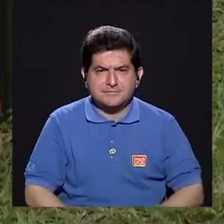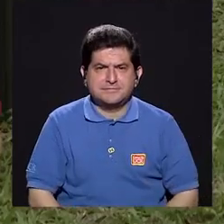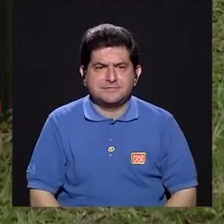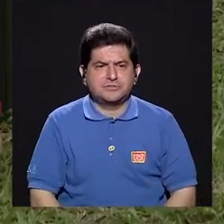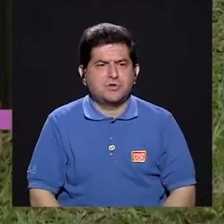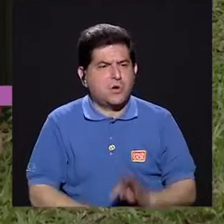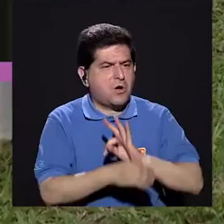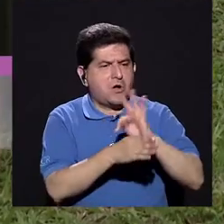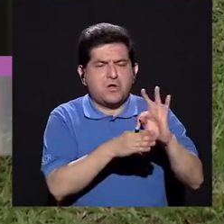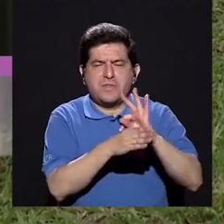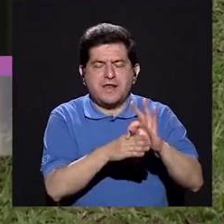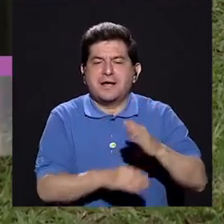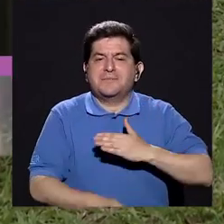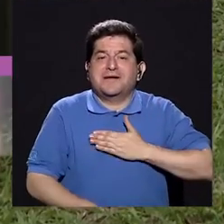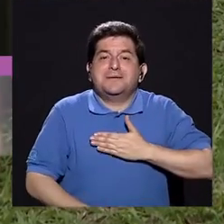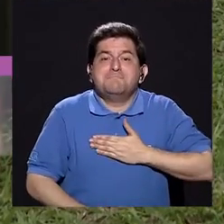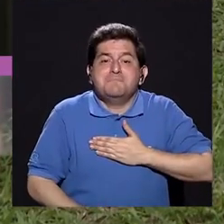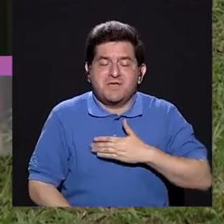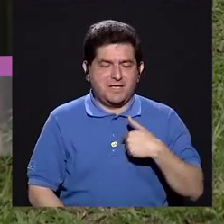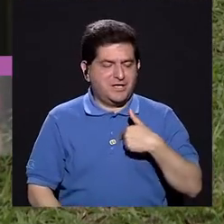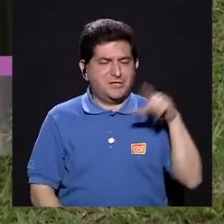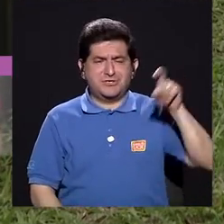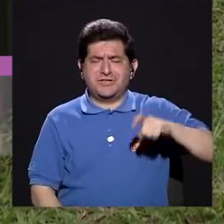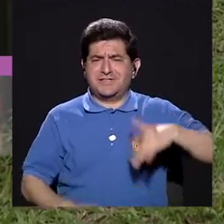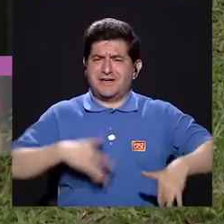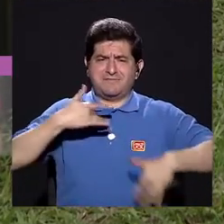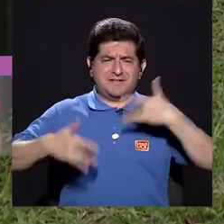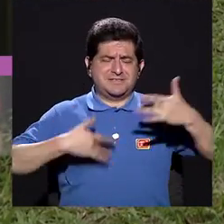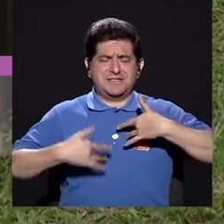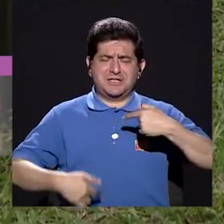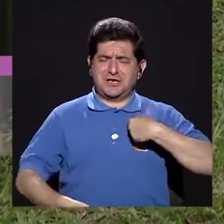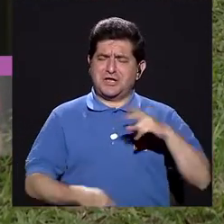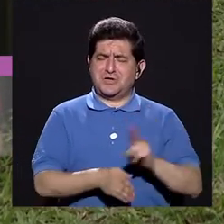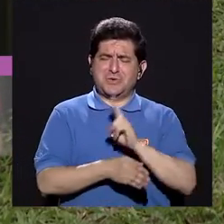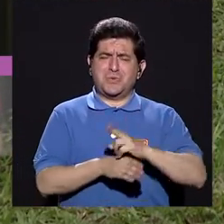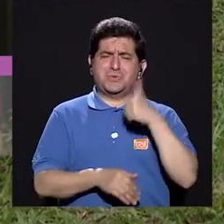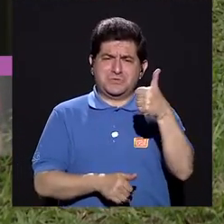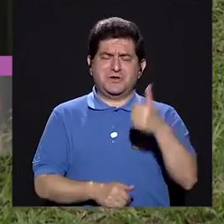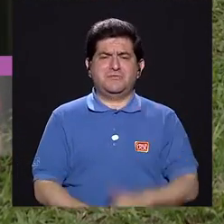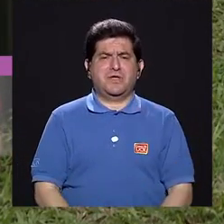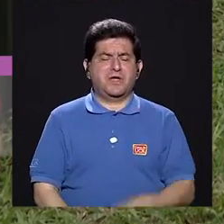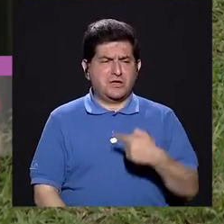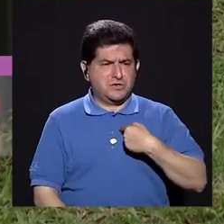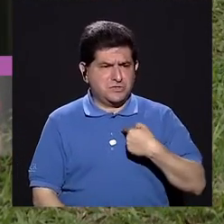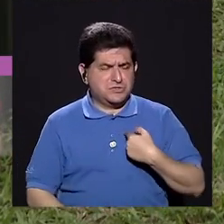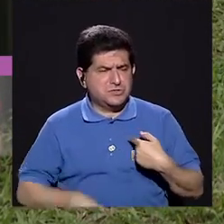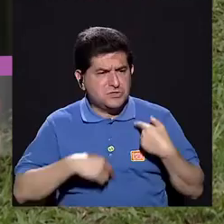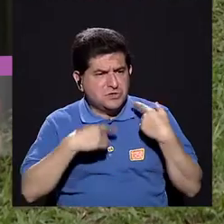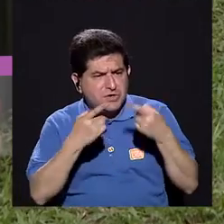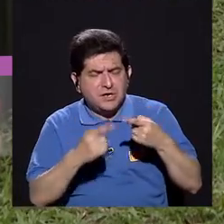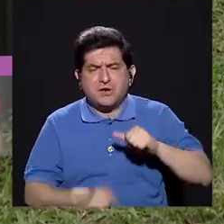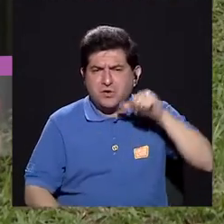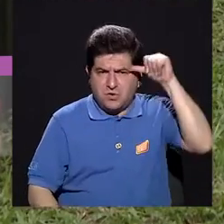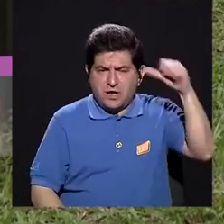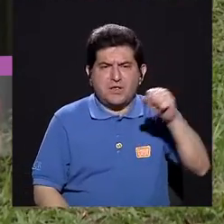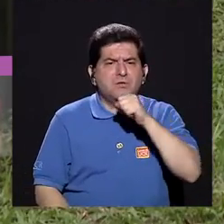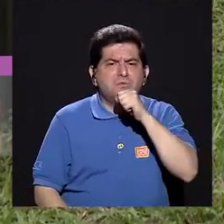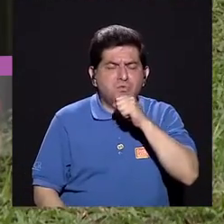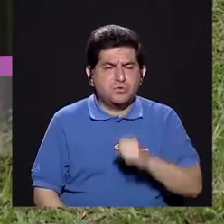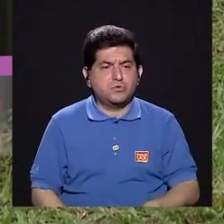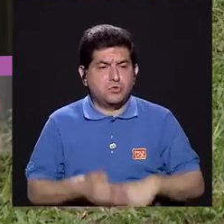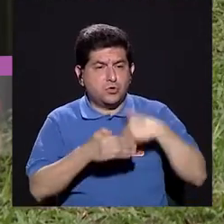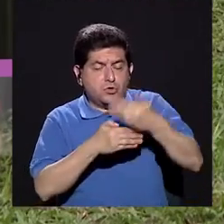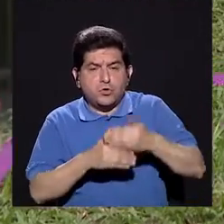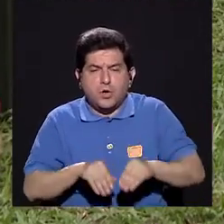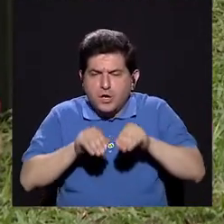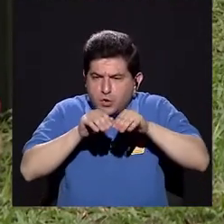era una terapia para mí. Yo necesitaba sentirme útil. Empecé en un hogar de ancianos. Y de ahí